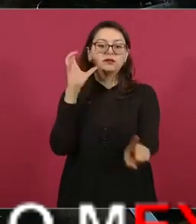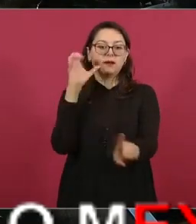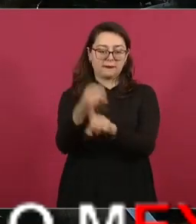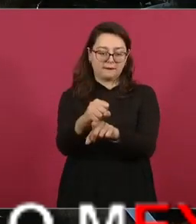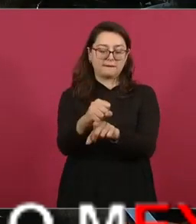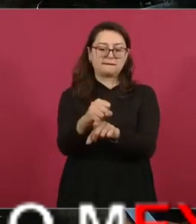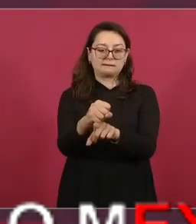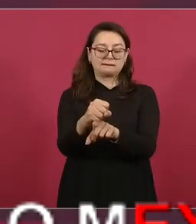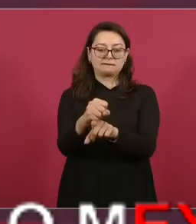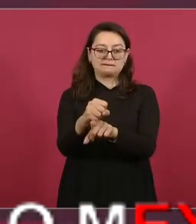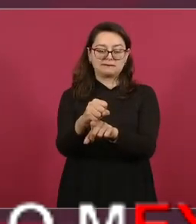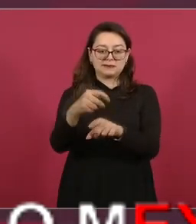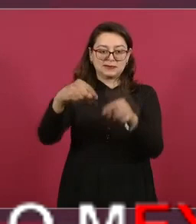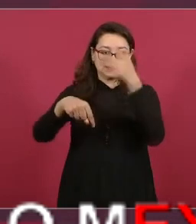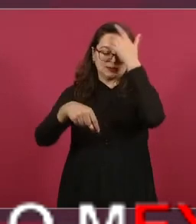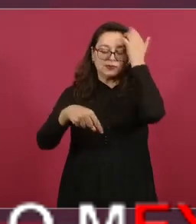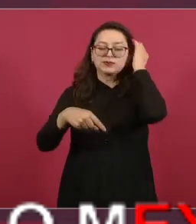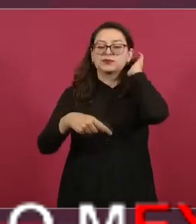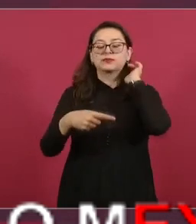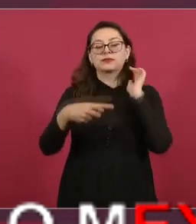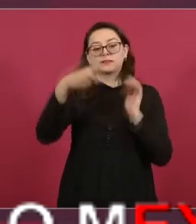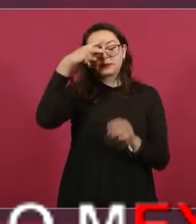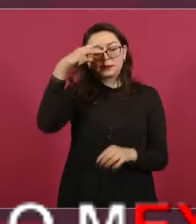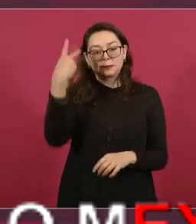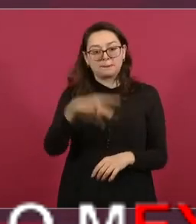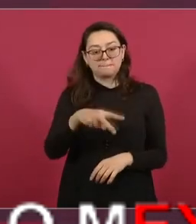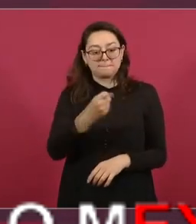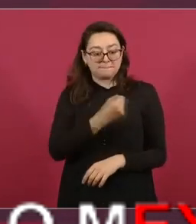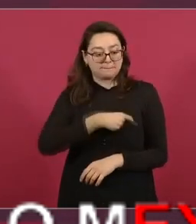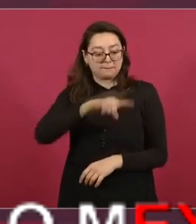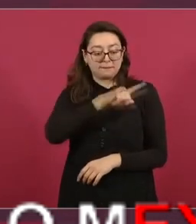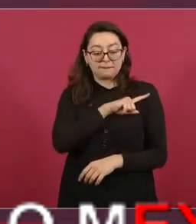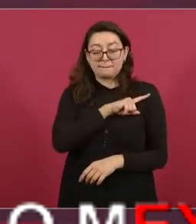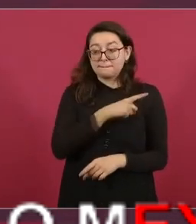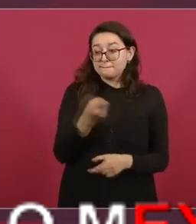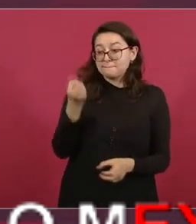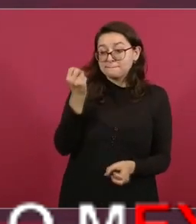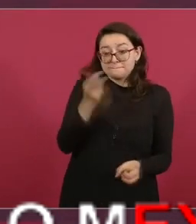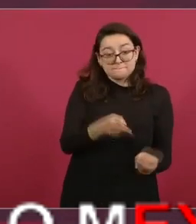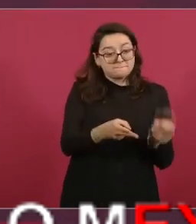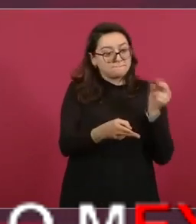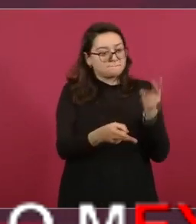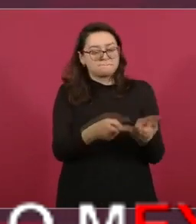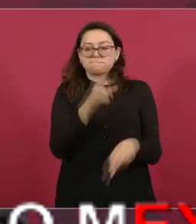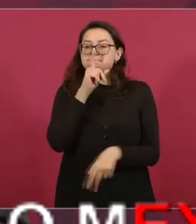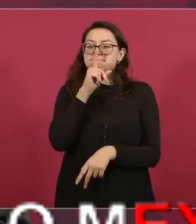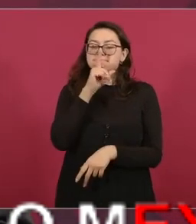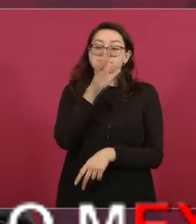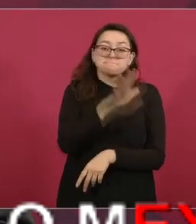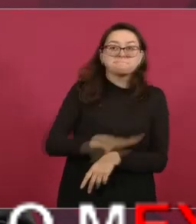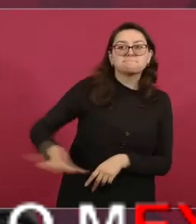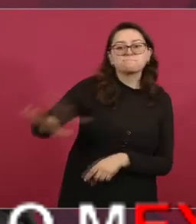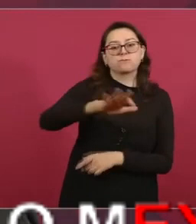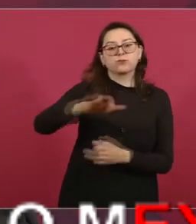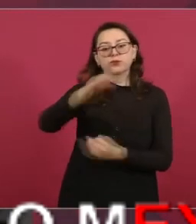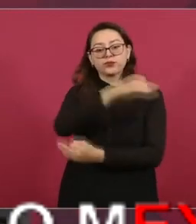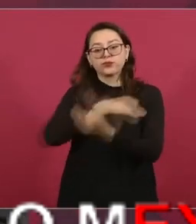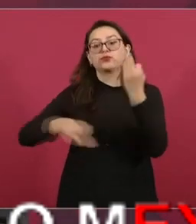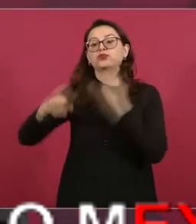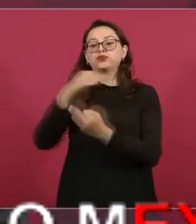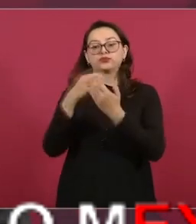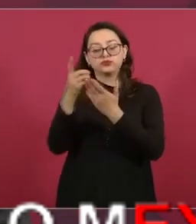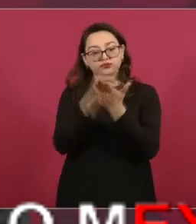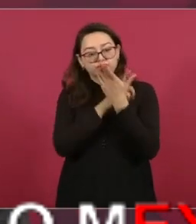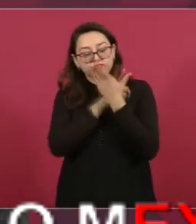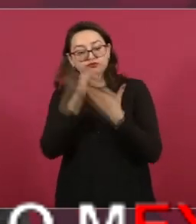para que la salud no sea un privilegio un derecho del pueblo y gratuito